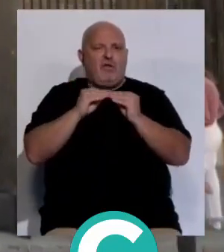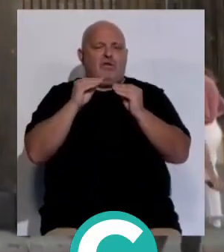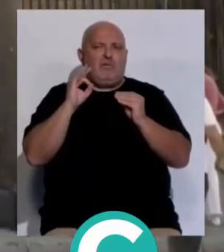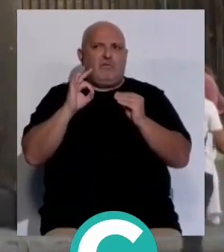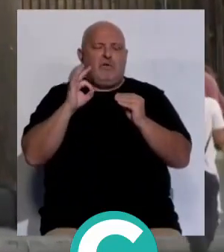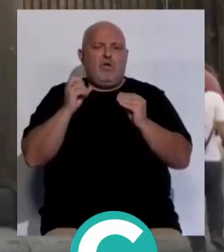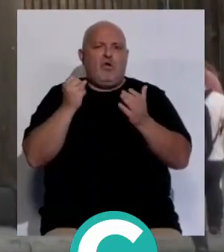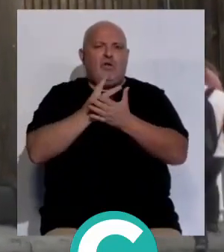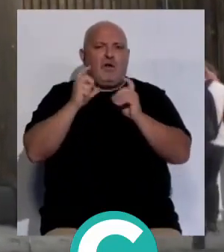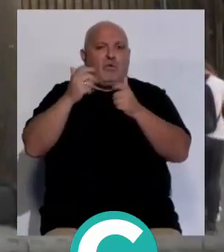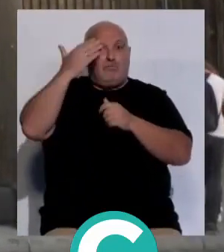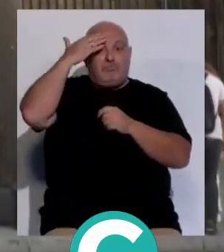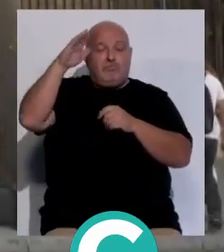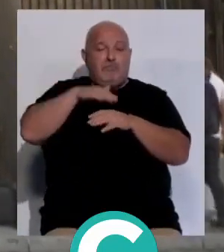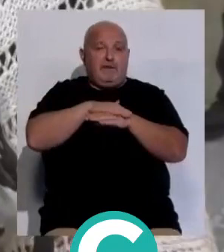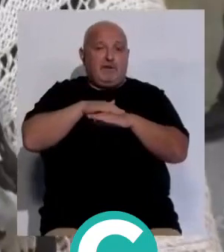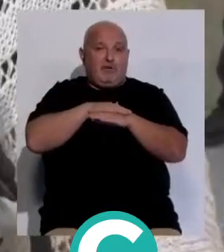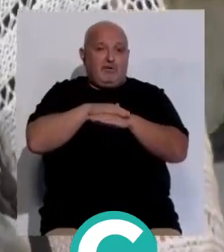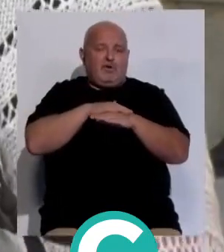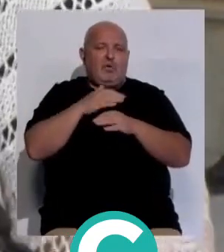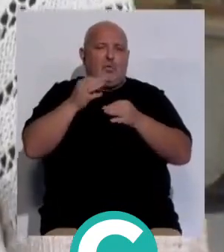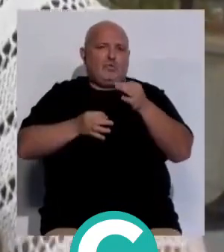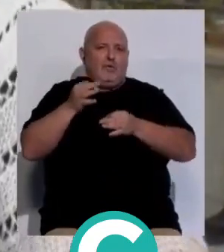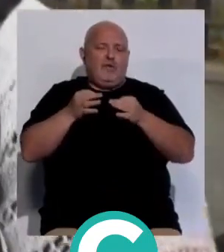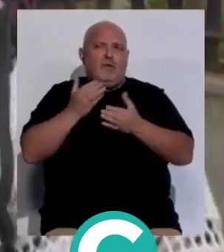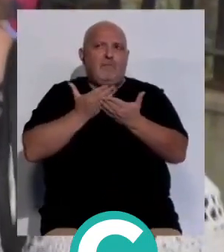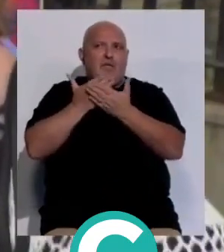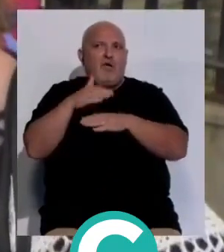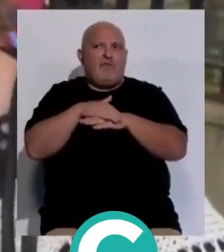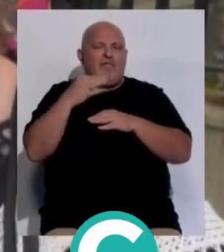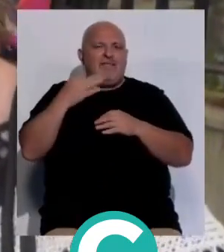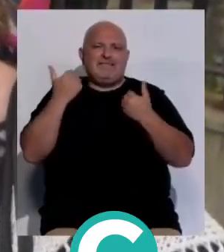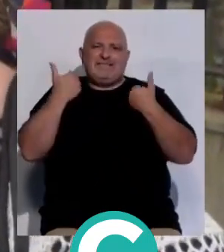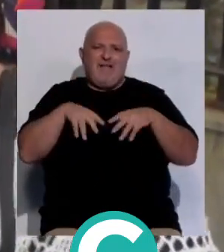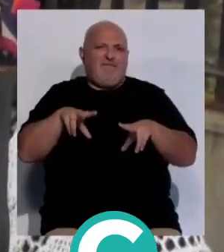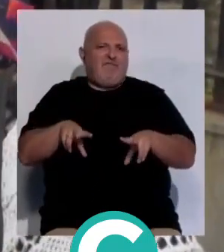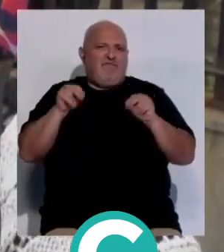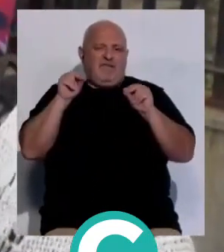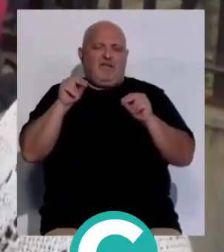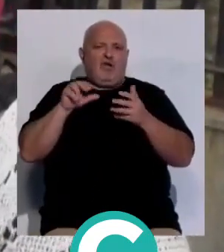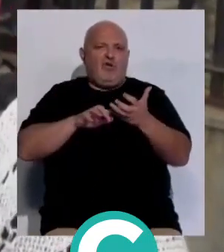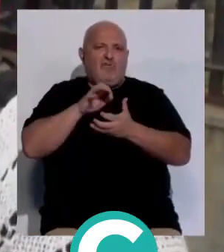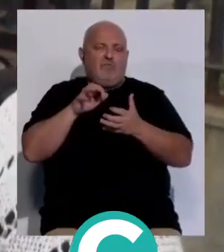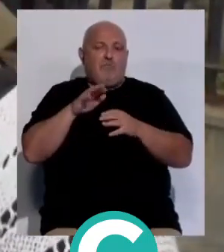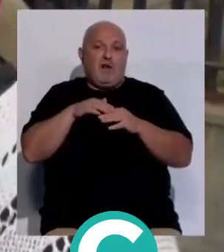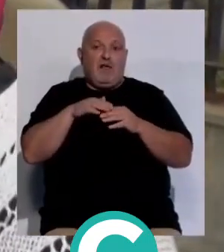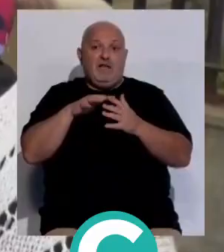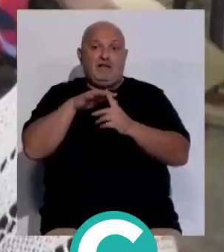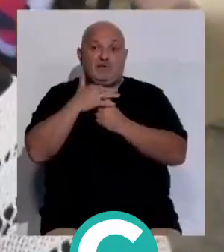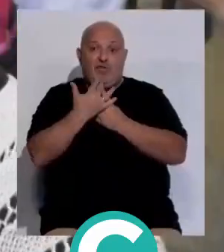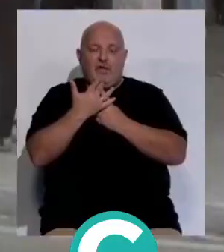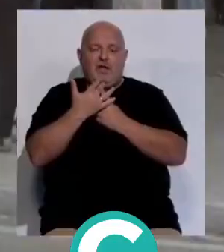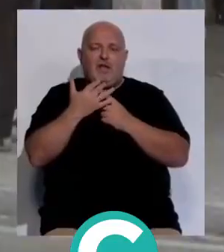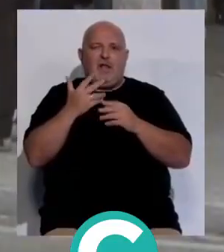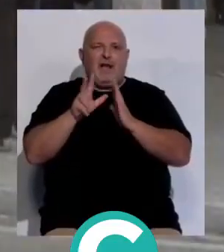se reúnen de nuevo con el Ministerio de Justicia. Piden al Gobierno que se acabe con el conflicto porque la situación